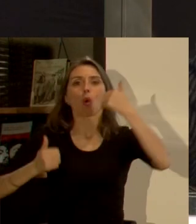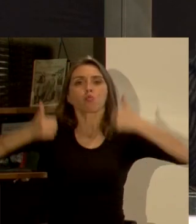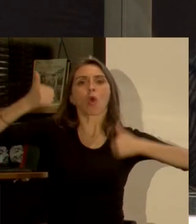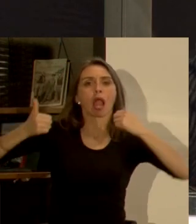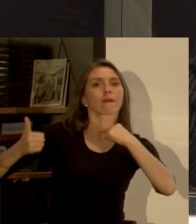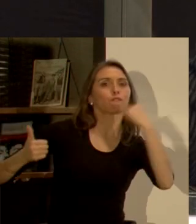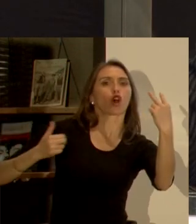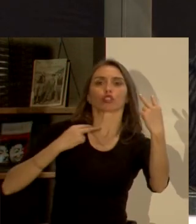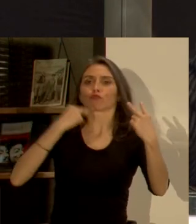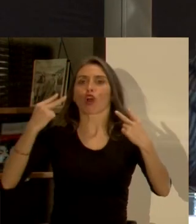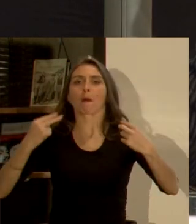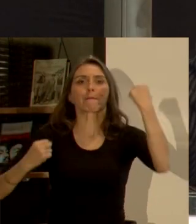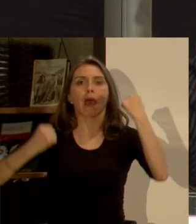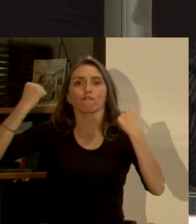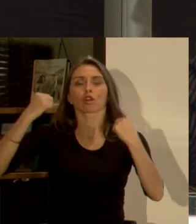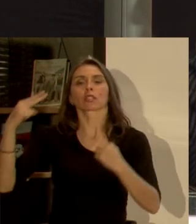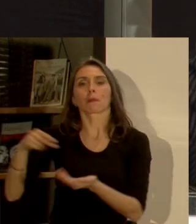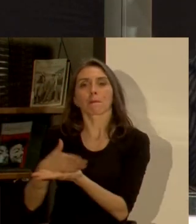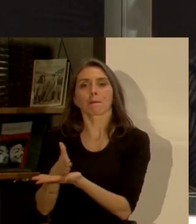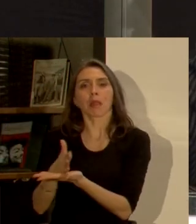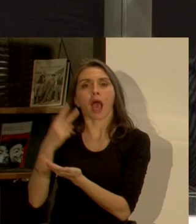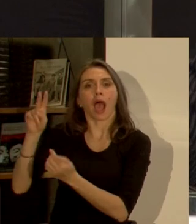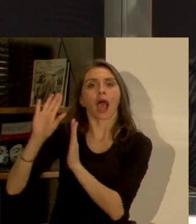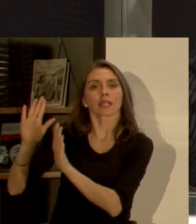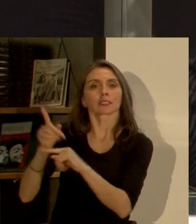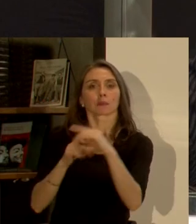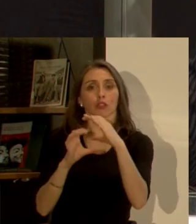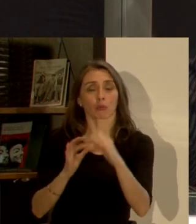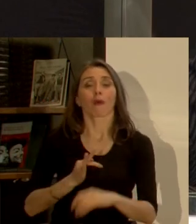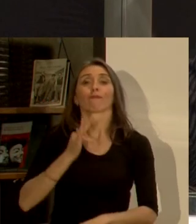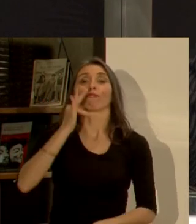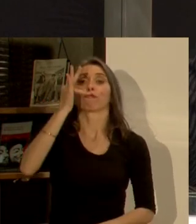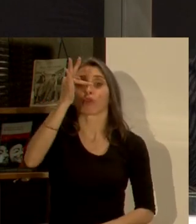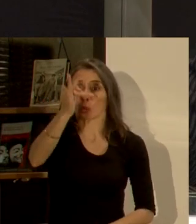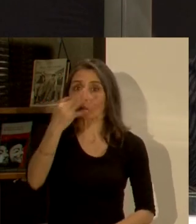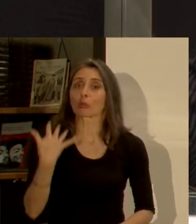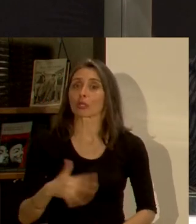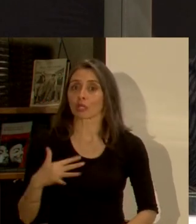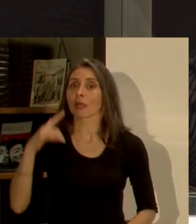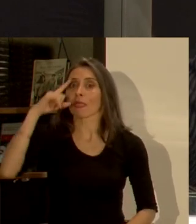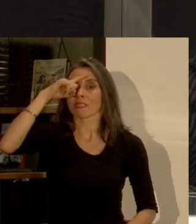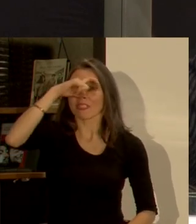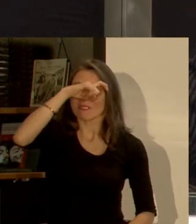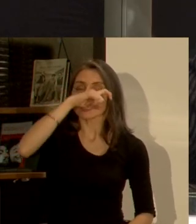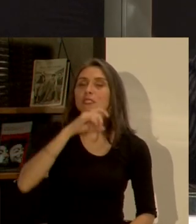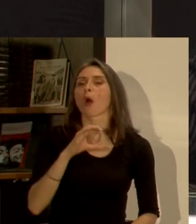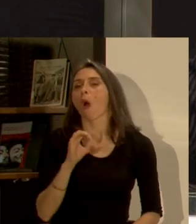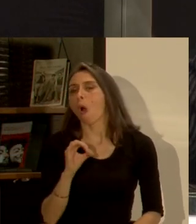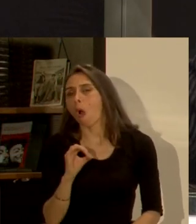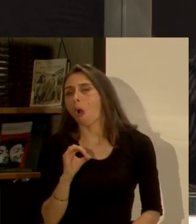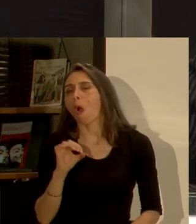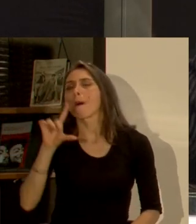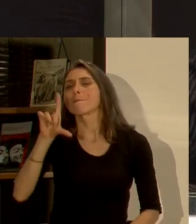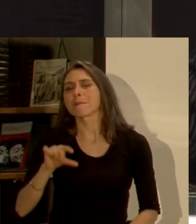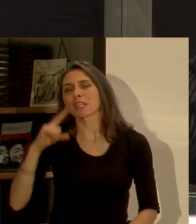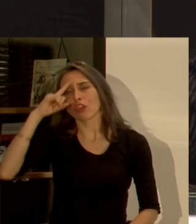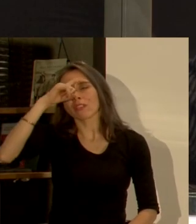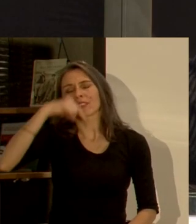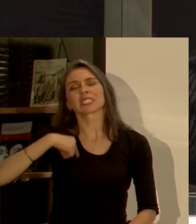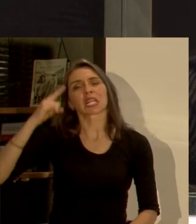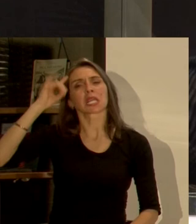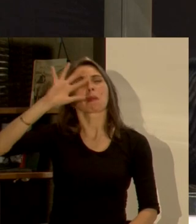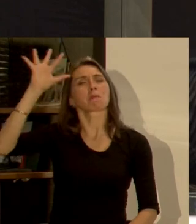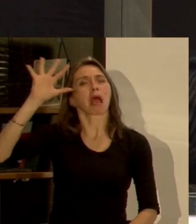podrían tener una agenda propia tenemos que prepararnos para un futuro donde esto va a ser difícil o es menos difícil de lo que nos